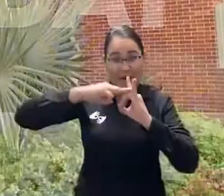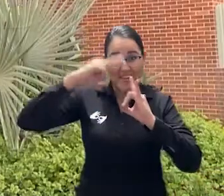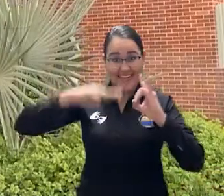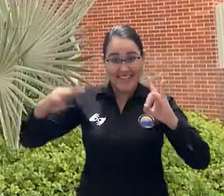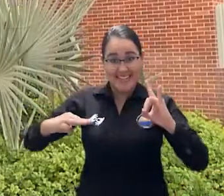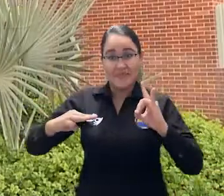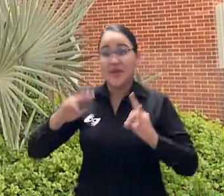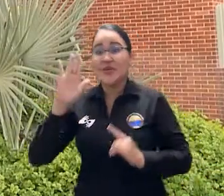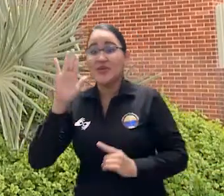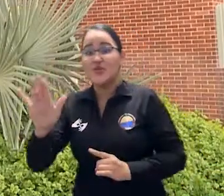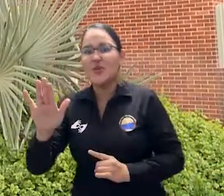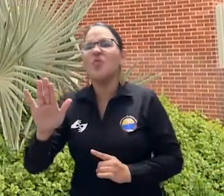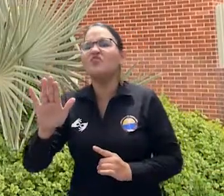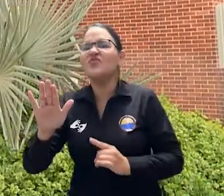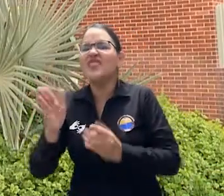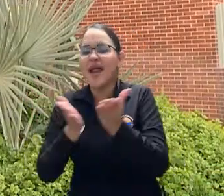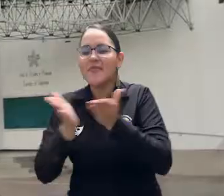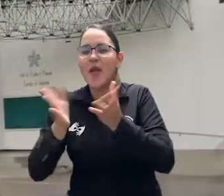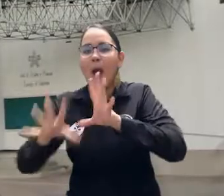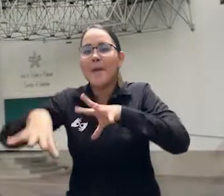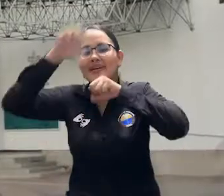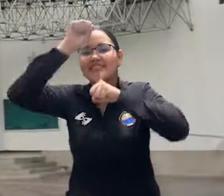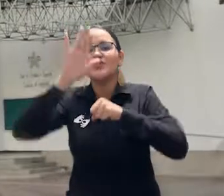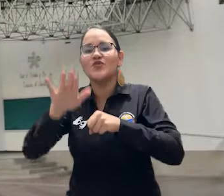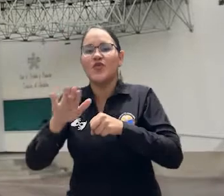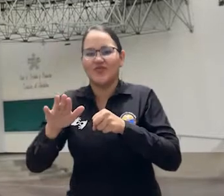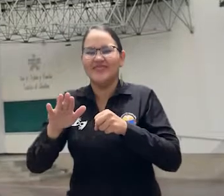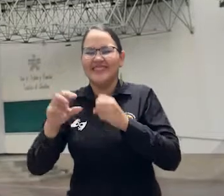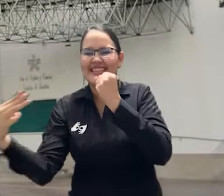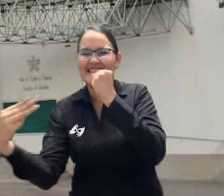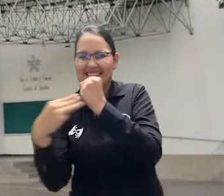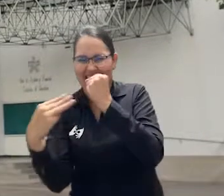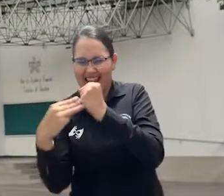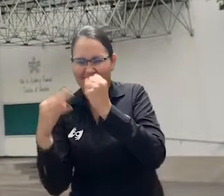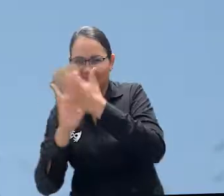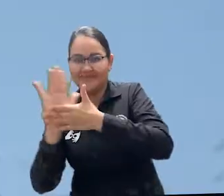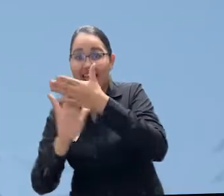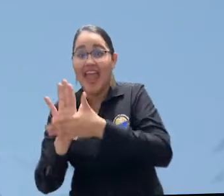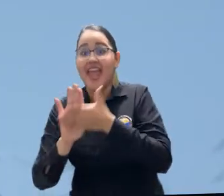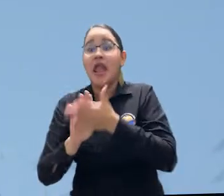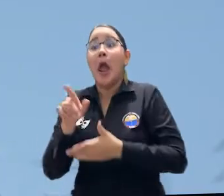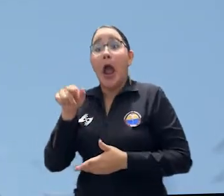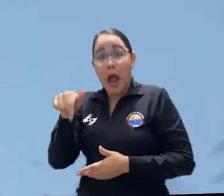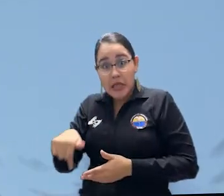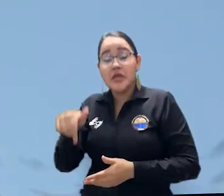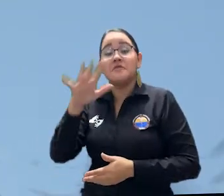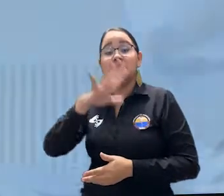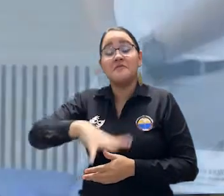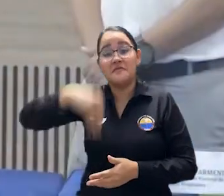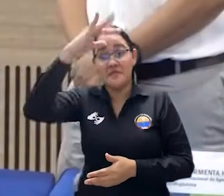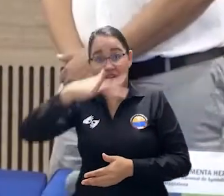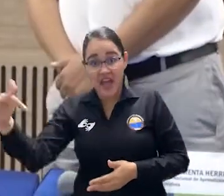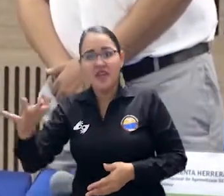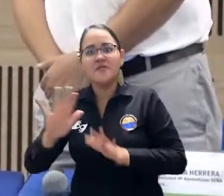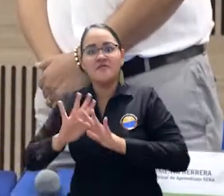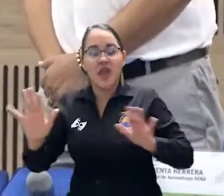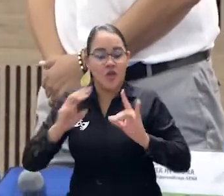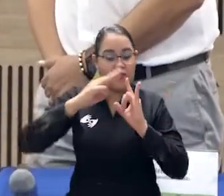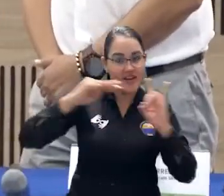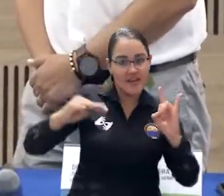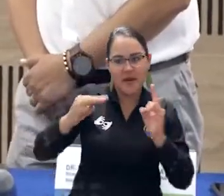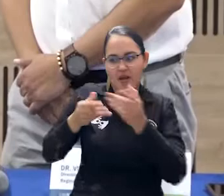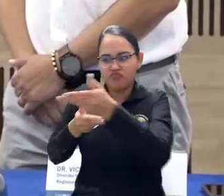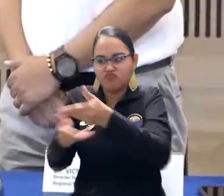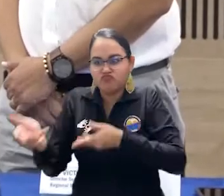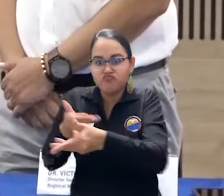La Universidad del Magdalena y el Servicio Nacional de Aprendizaje SENA, Regional Magdalena, a través de la firma del acuerdo derivado